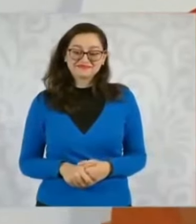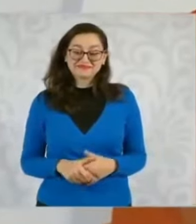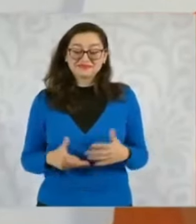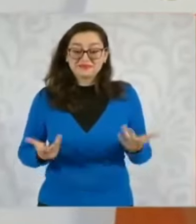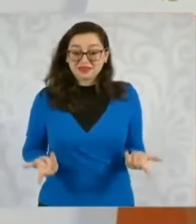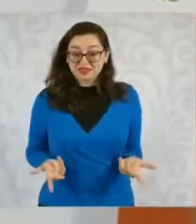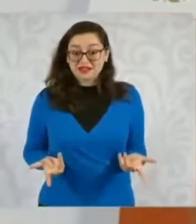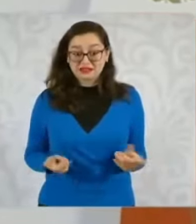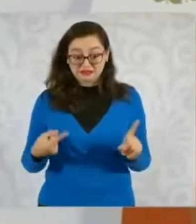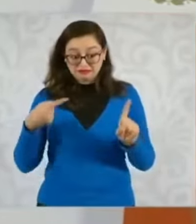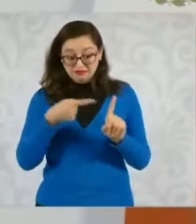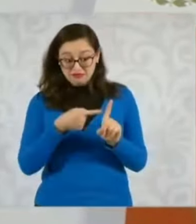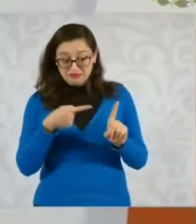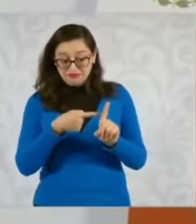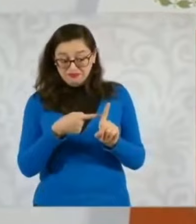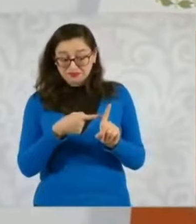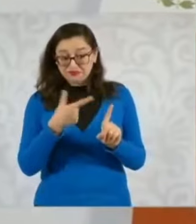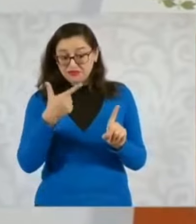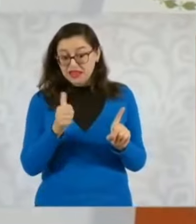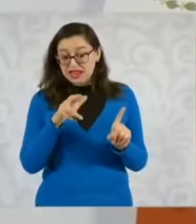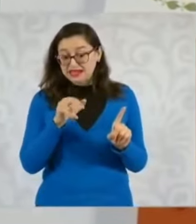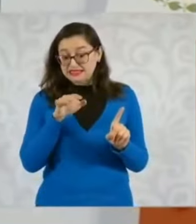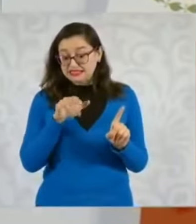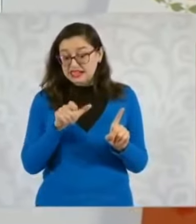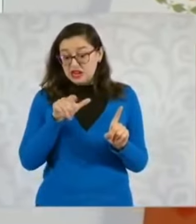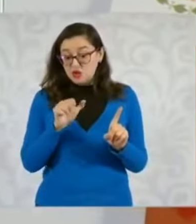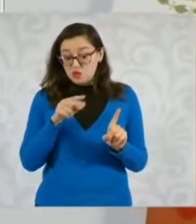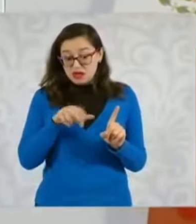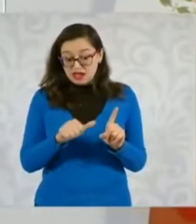responsable si resulta culpable.